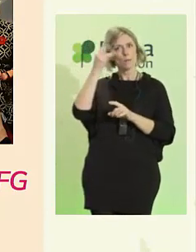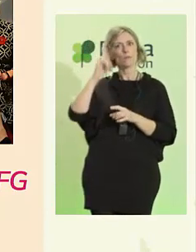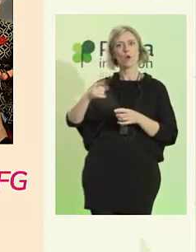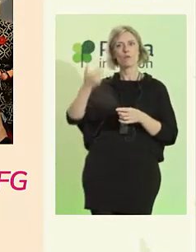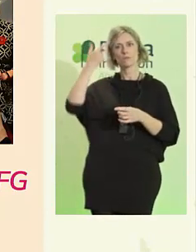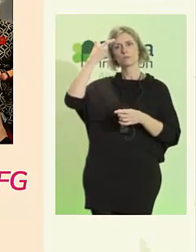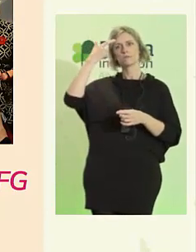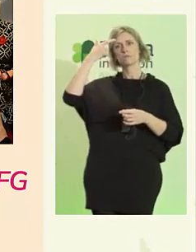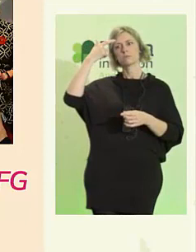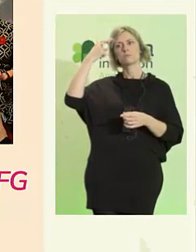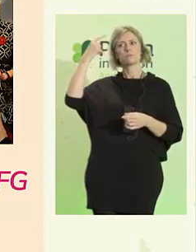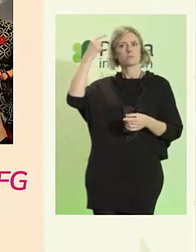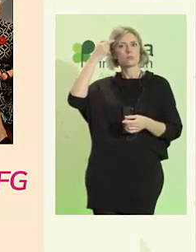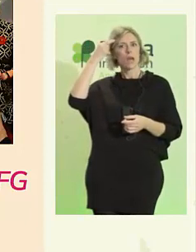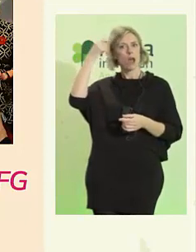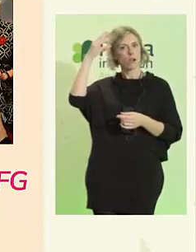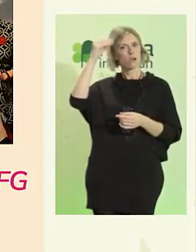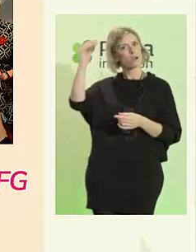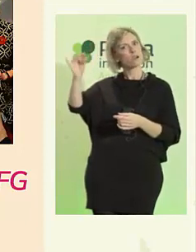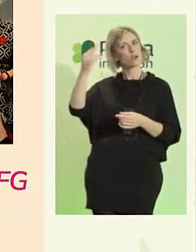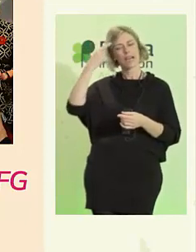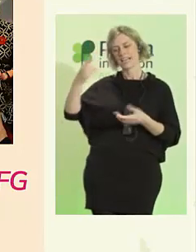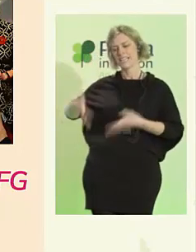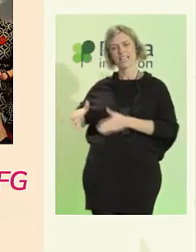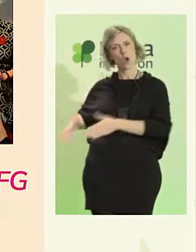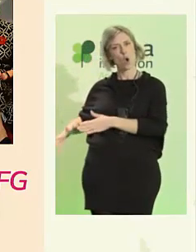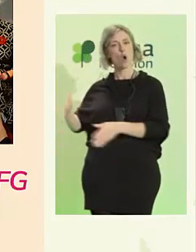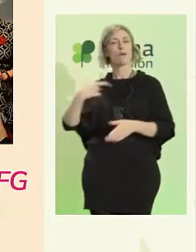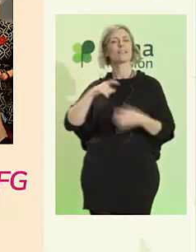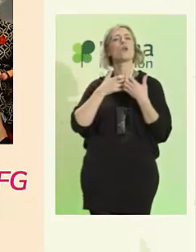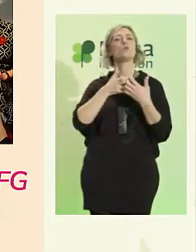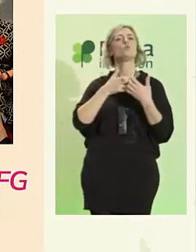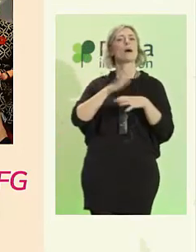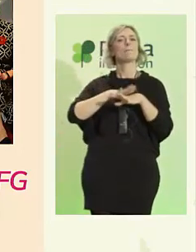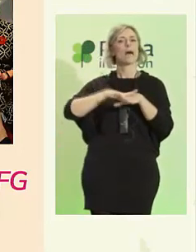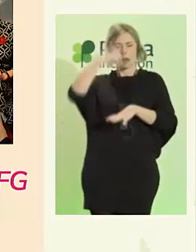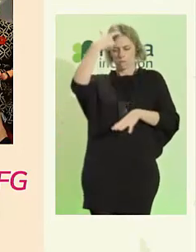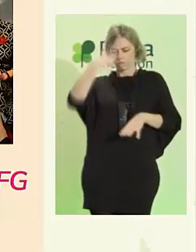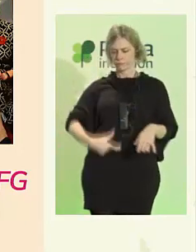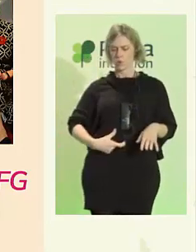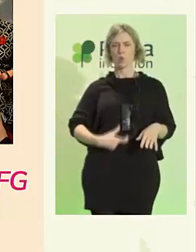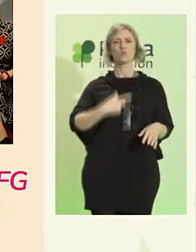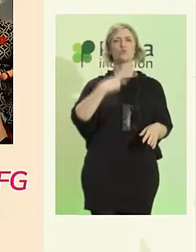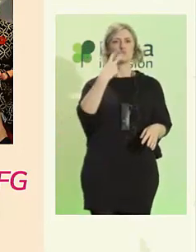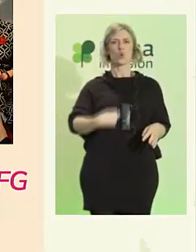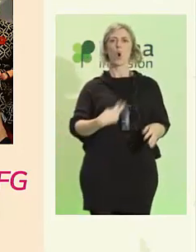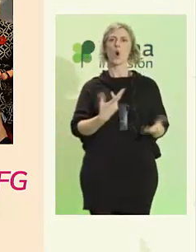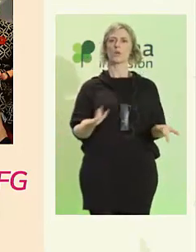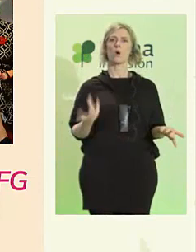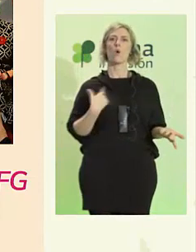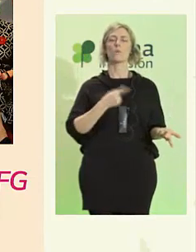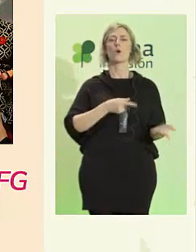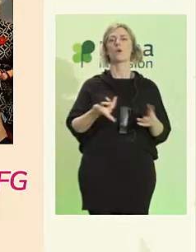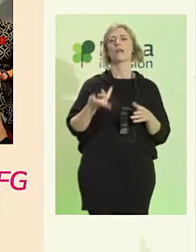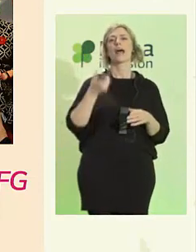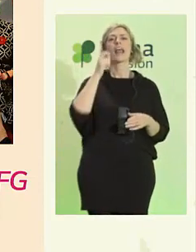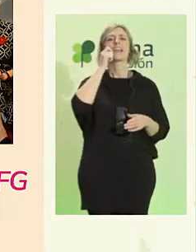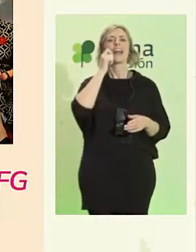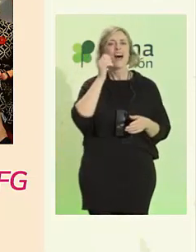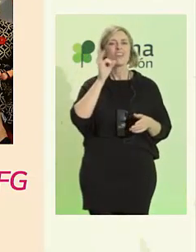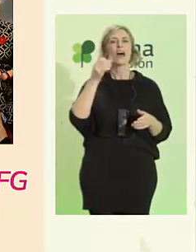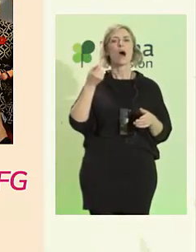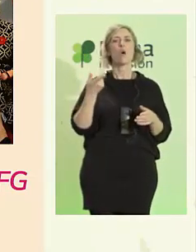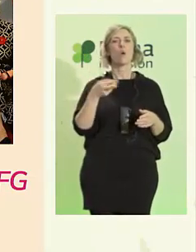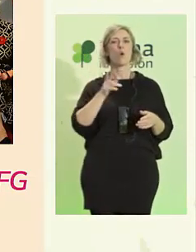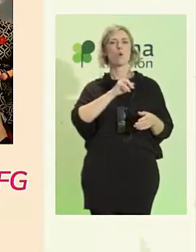luchar para ser tú mismo, por tu sexualidad, por tu raza, por tu religión y por la libertad de expresión.